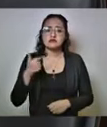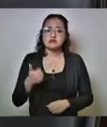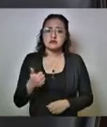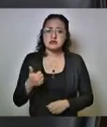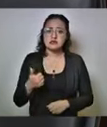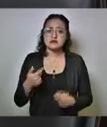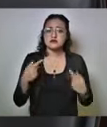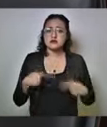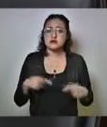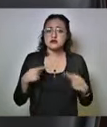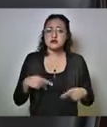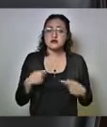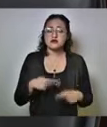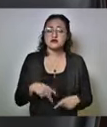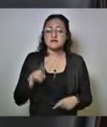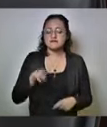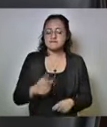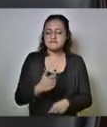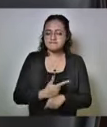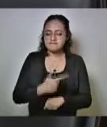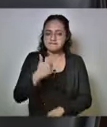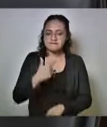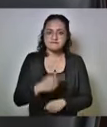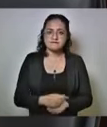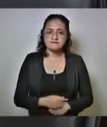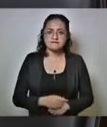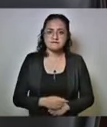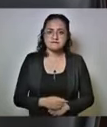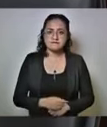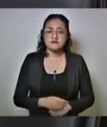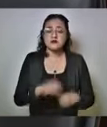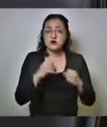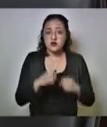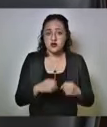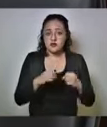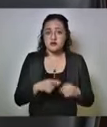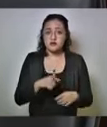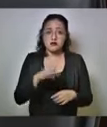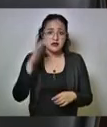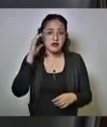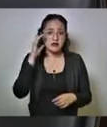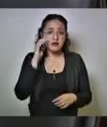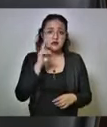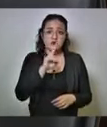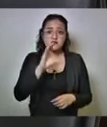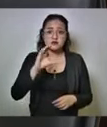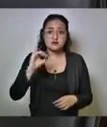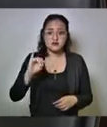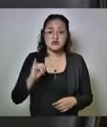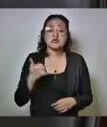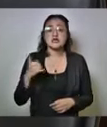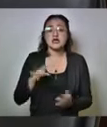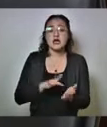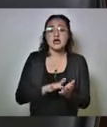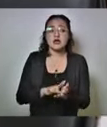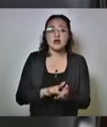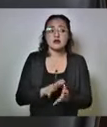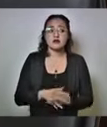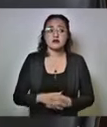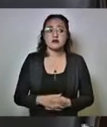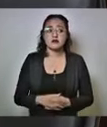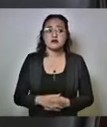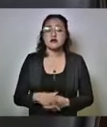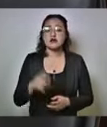ellos en estado crítico en ocupando camas de terapia intensiva y con apoyo ventilatorio